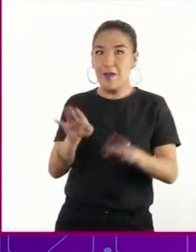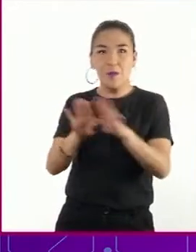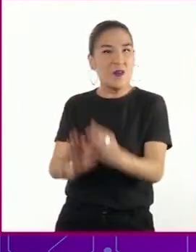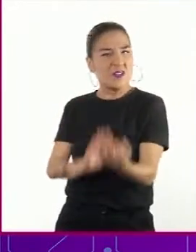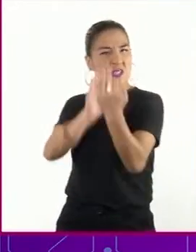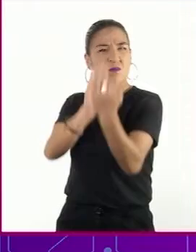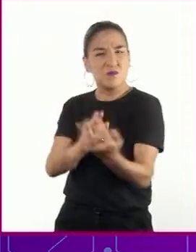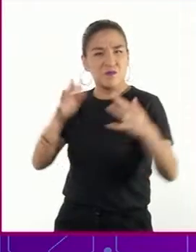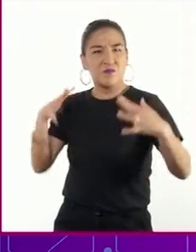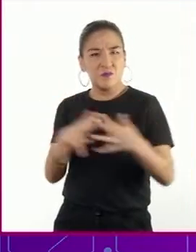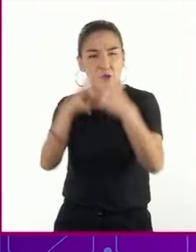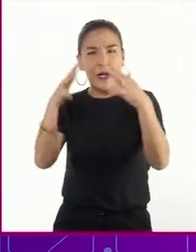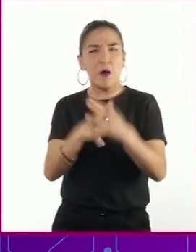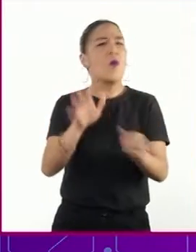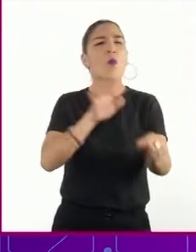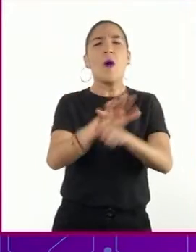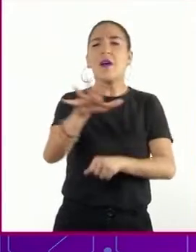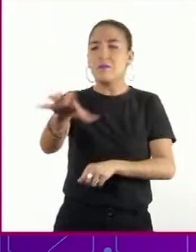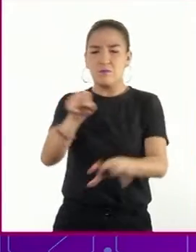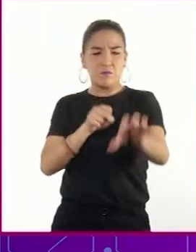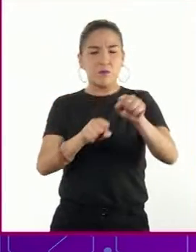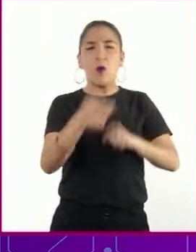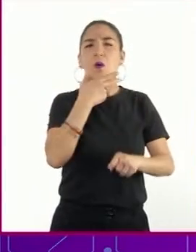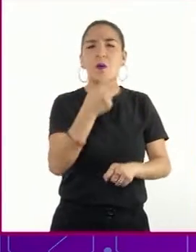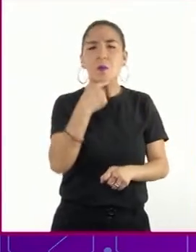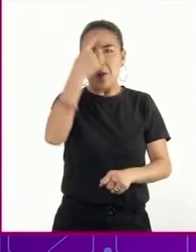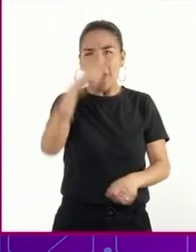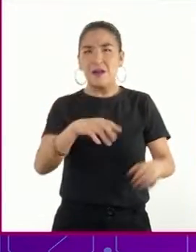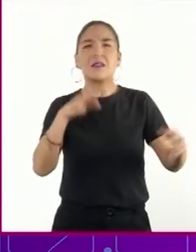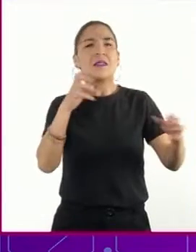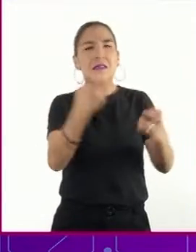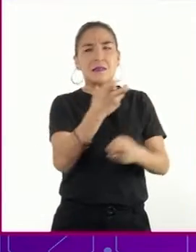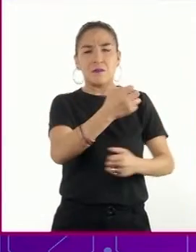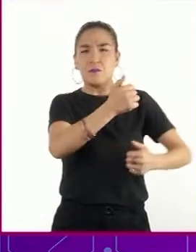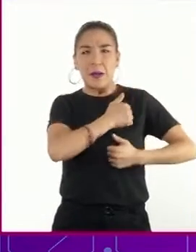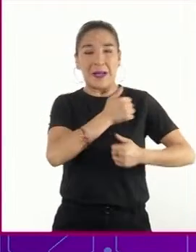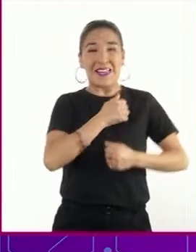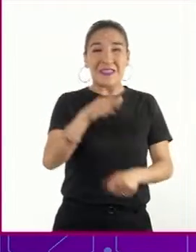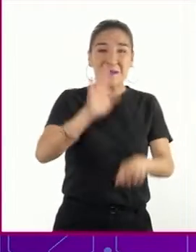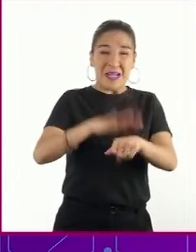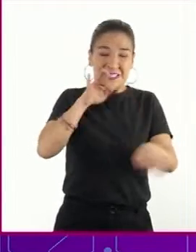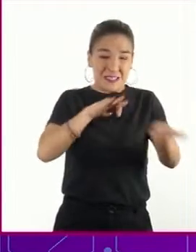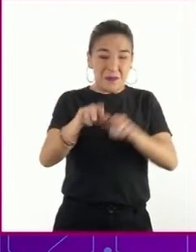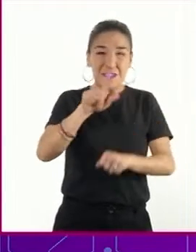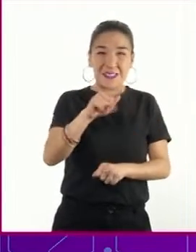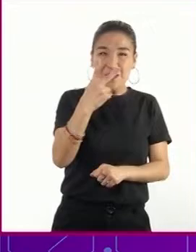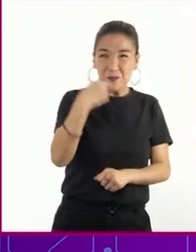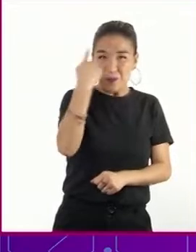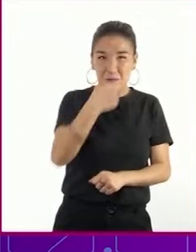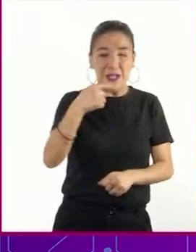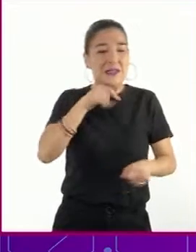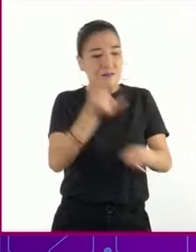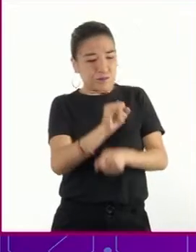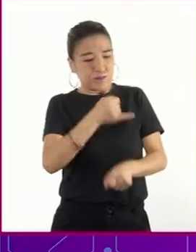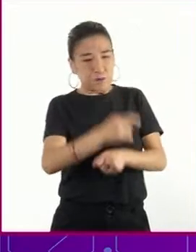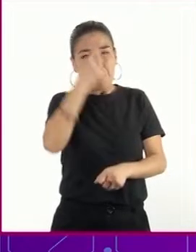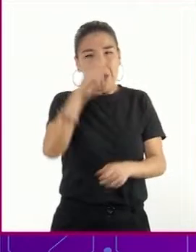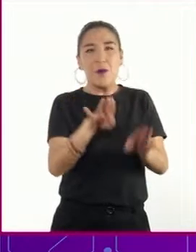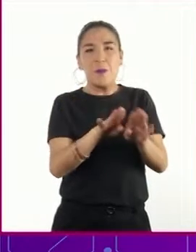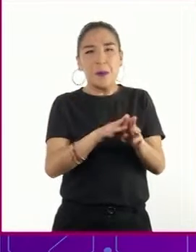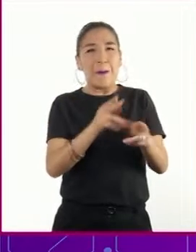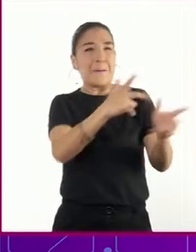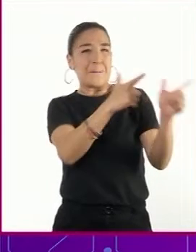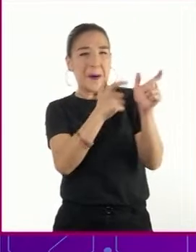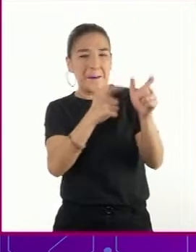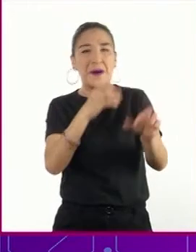Algunos de los hombres que fueron reclutados trabajaban más de 72 horas por semana en la industria del armamento, por lo que solo